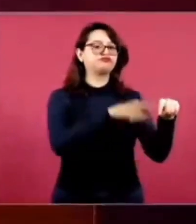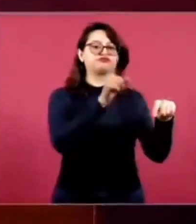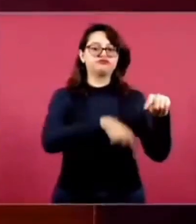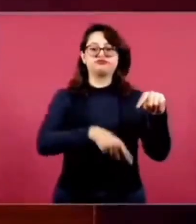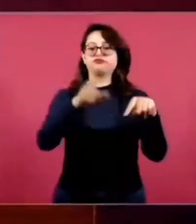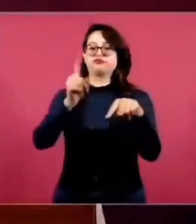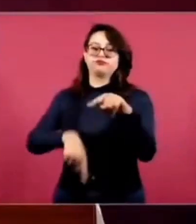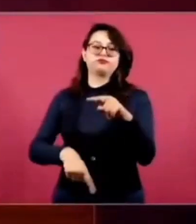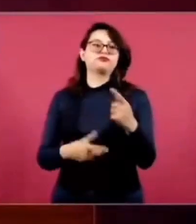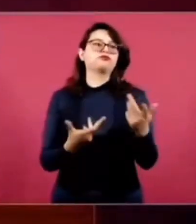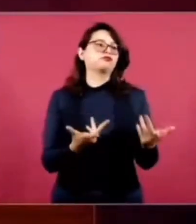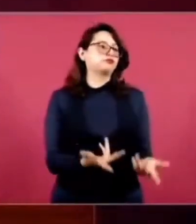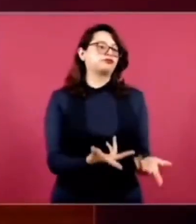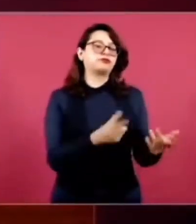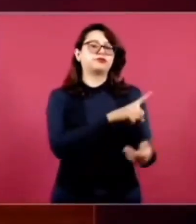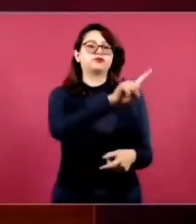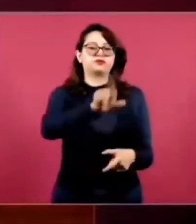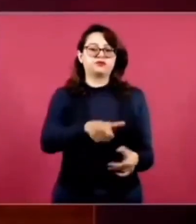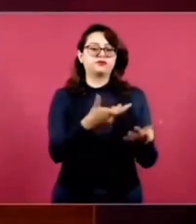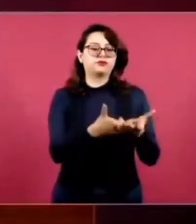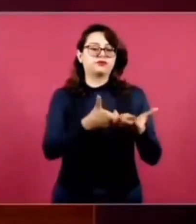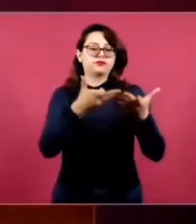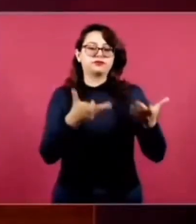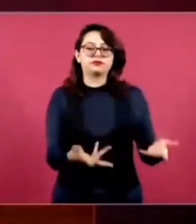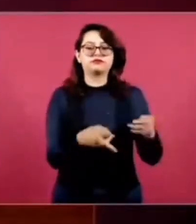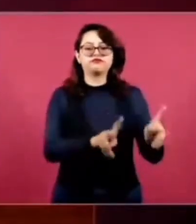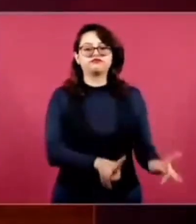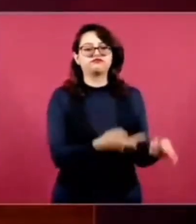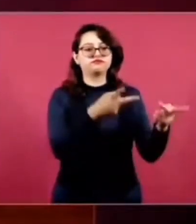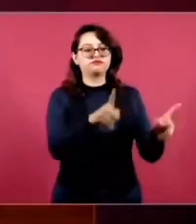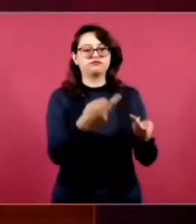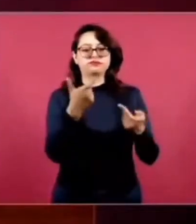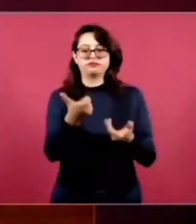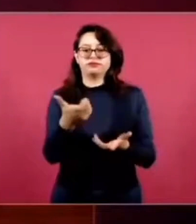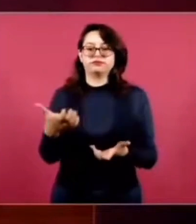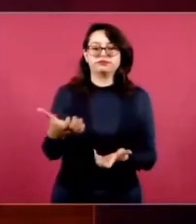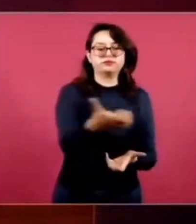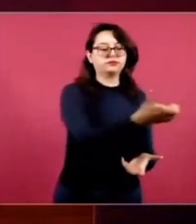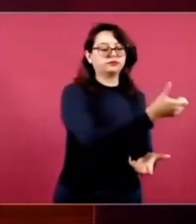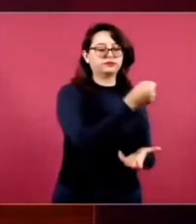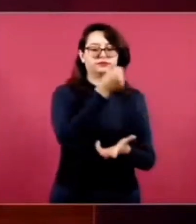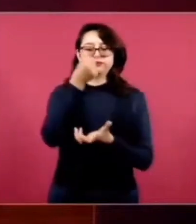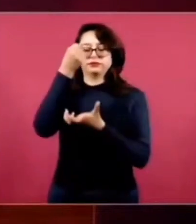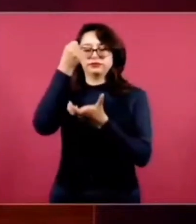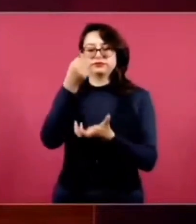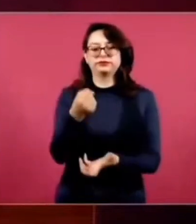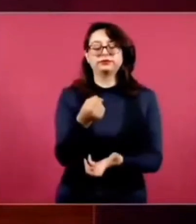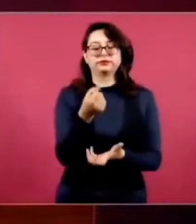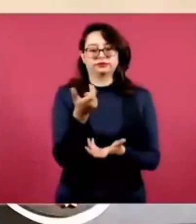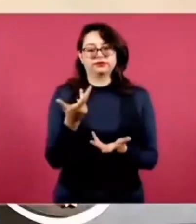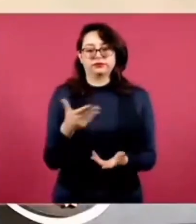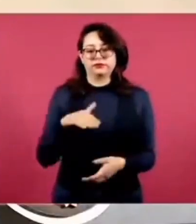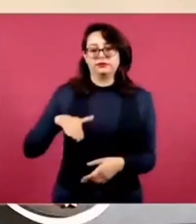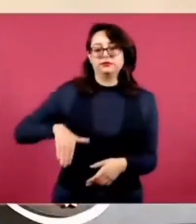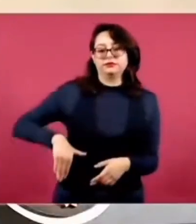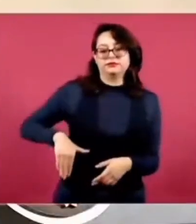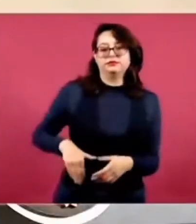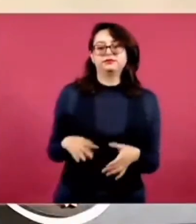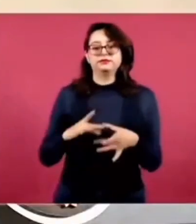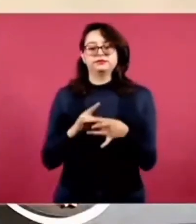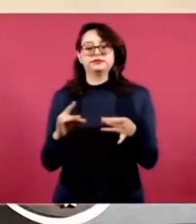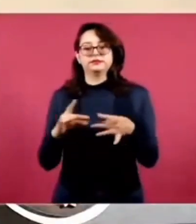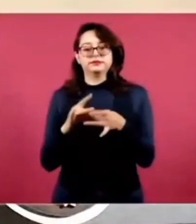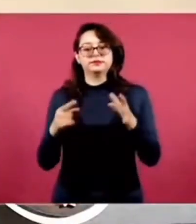Issste, de los predios que corresponden a eso, y con ese recurso, como dijo la encargada precisamente